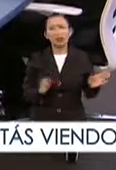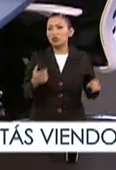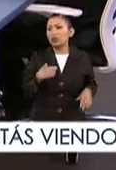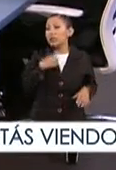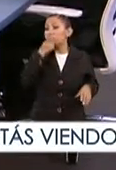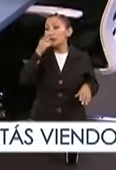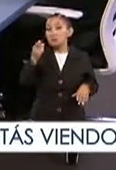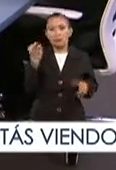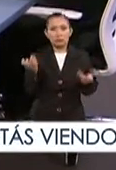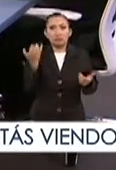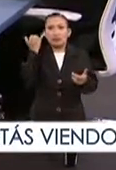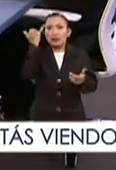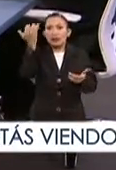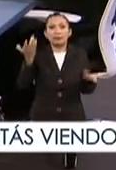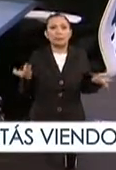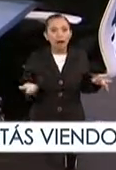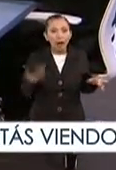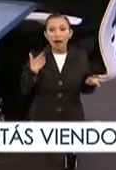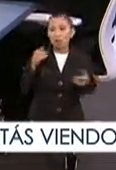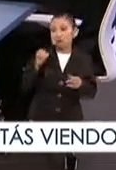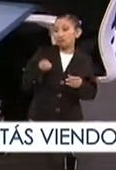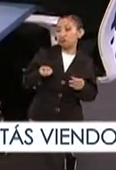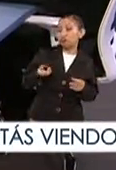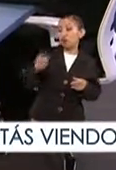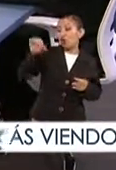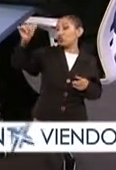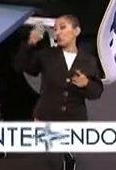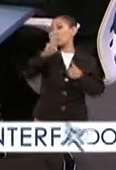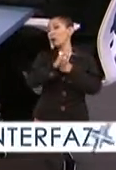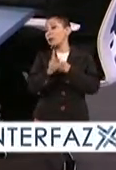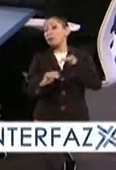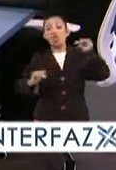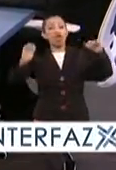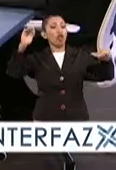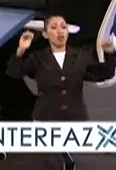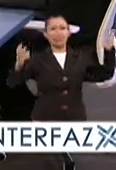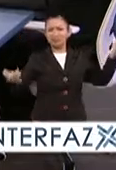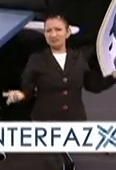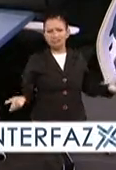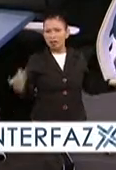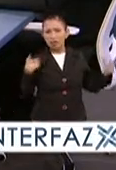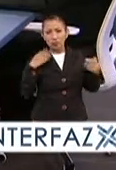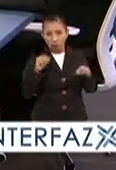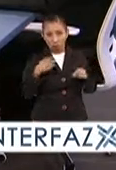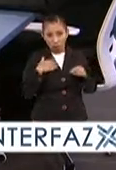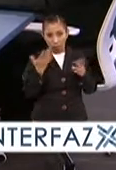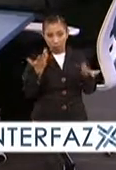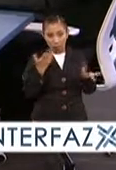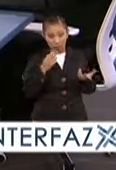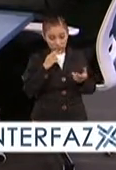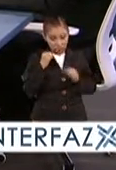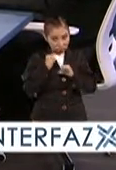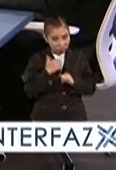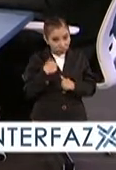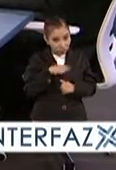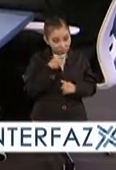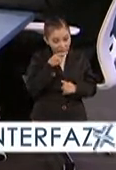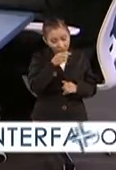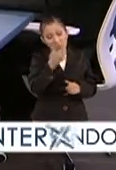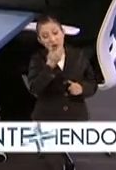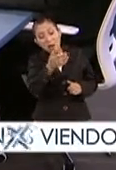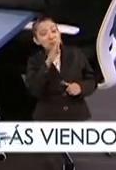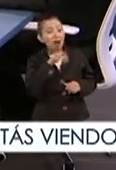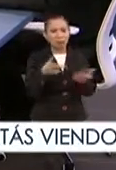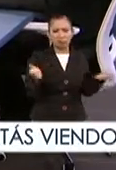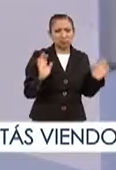atrevemos a decir eso porque sería igual calificar que un pueblo es mejor que otro pueblo y no somos voz autorizada ni nosotros, nos